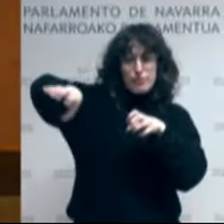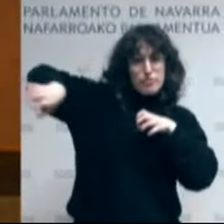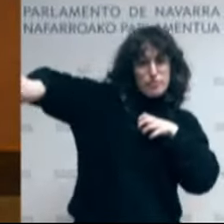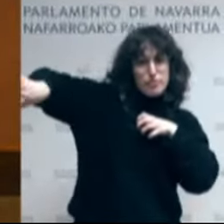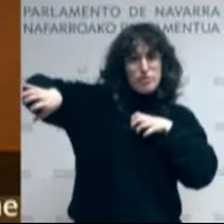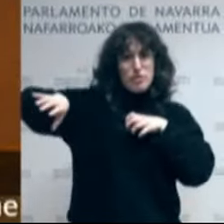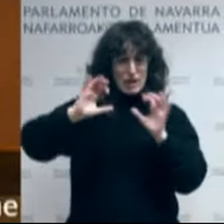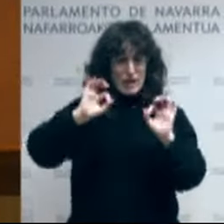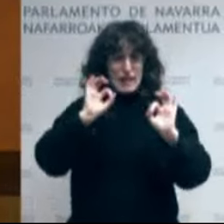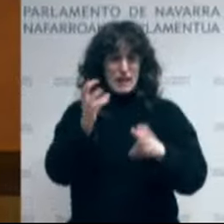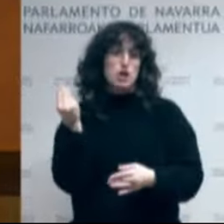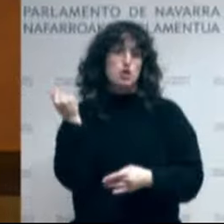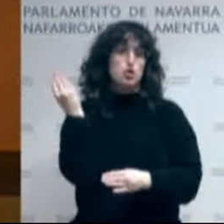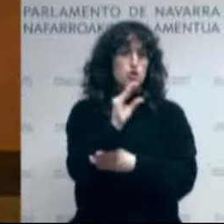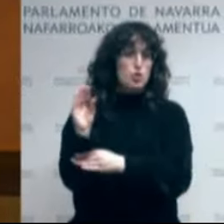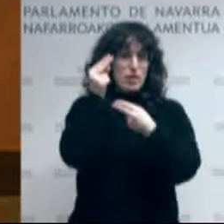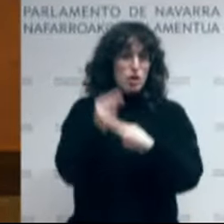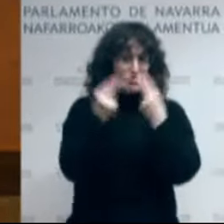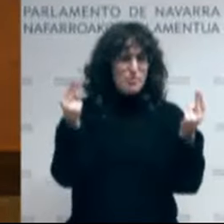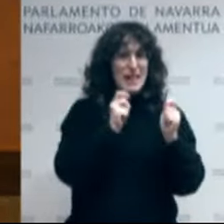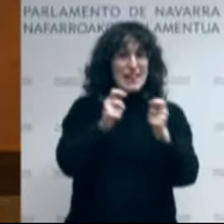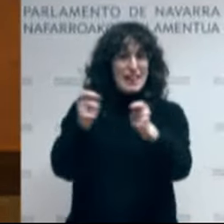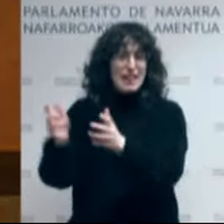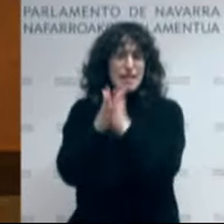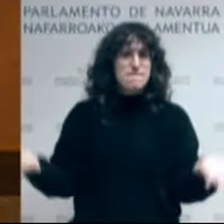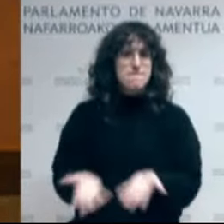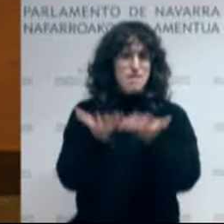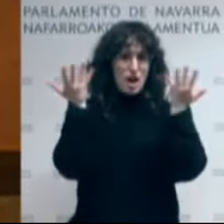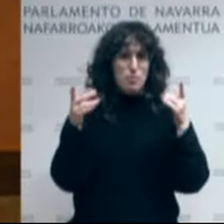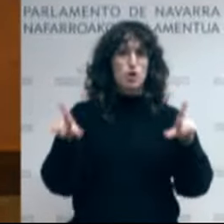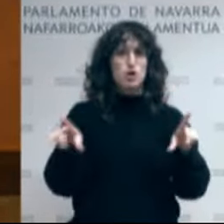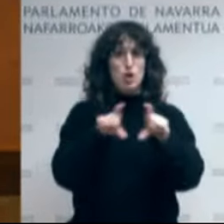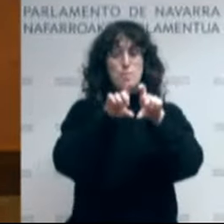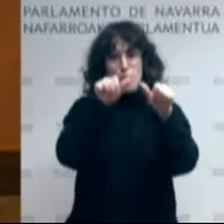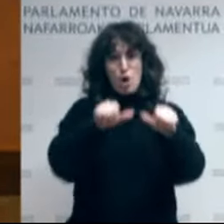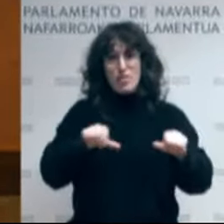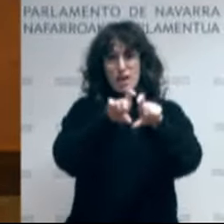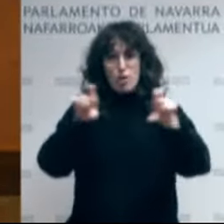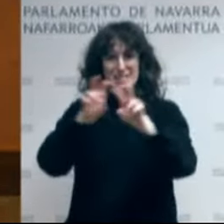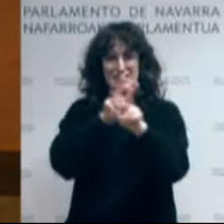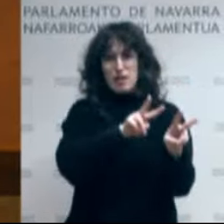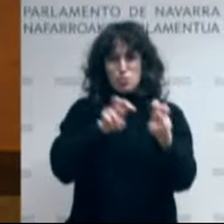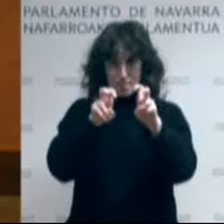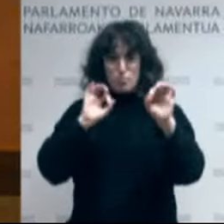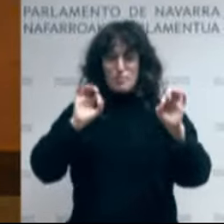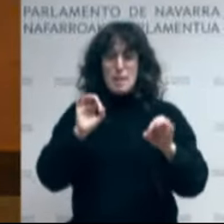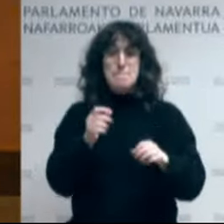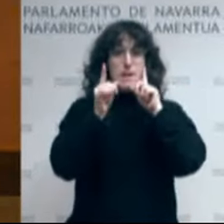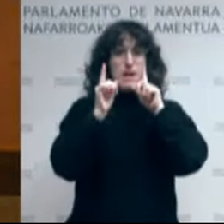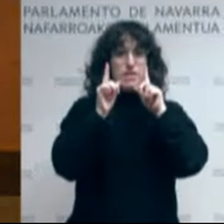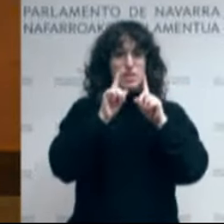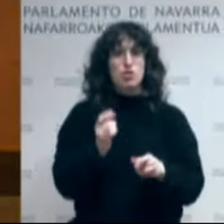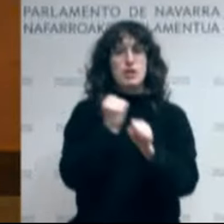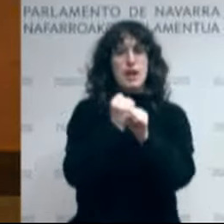para impulsar un nuevo modelo empresarial. Y en este sentido se incorporará la prevención laboral a los contratos